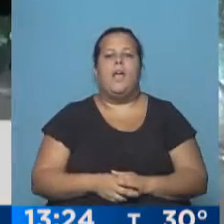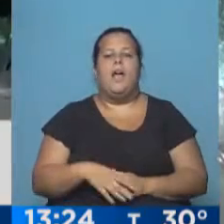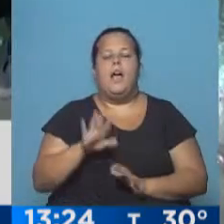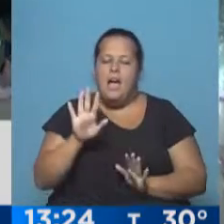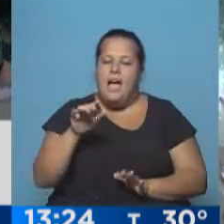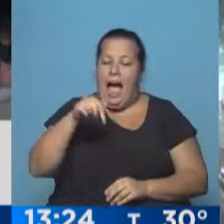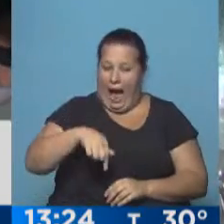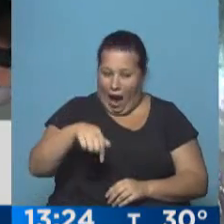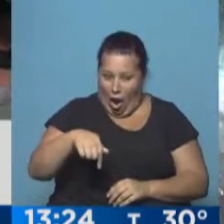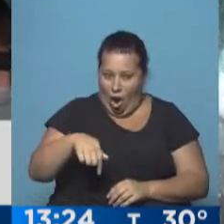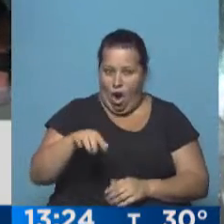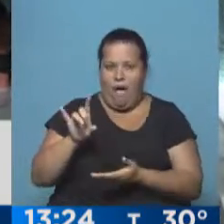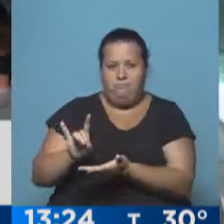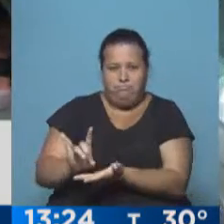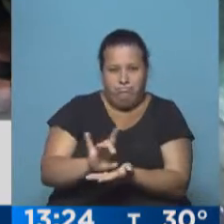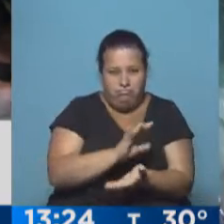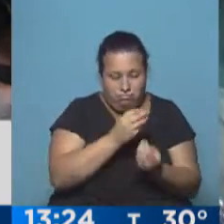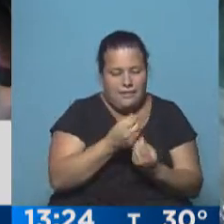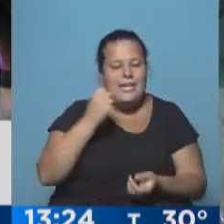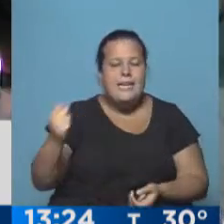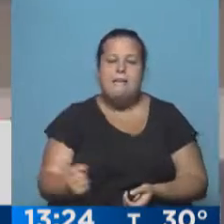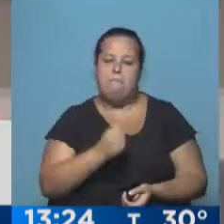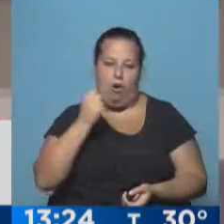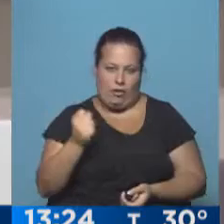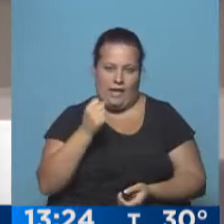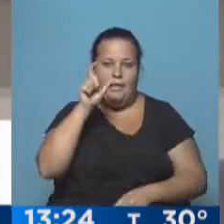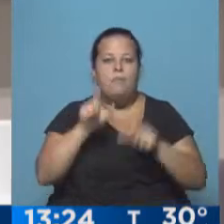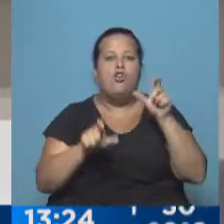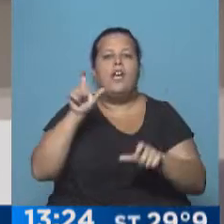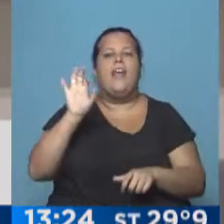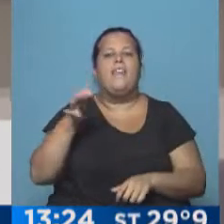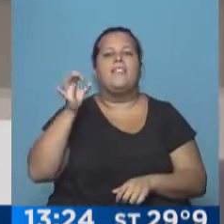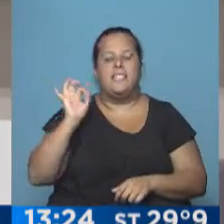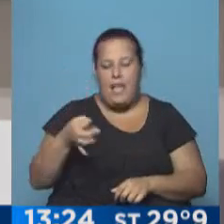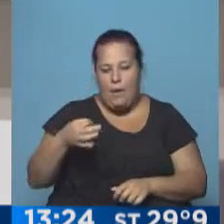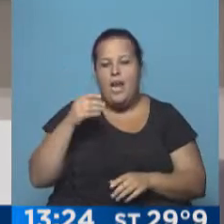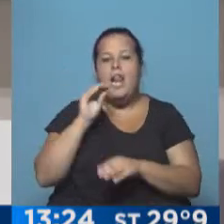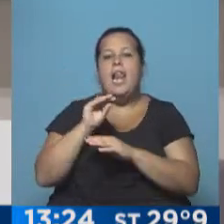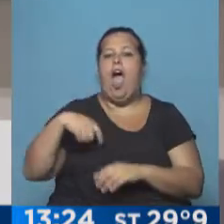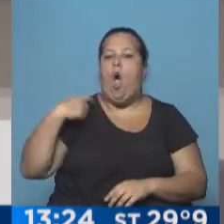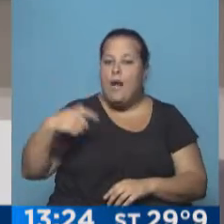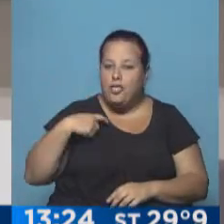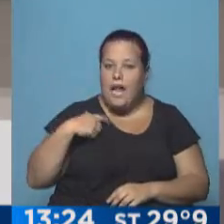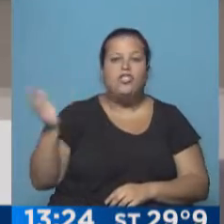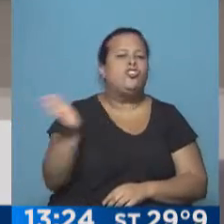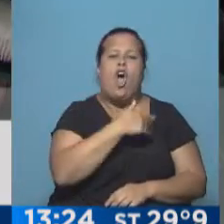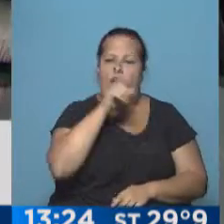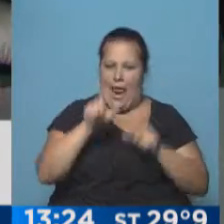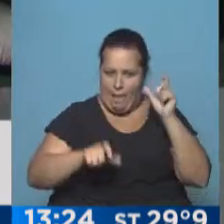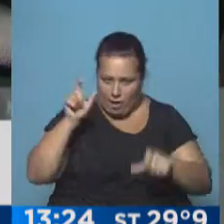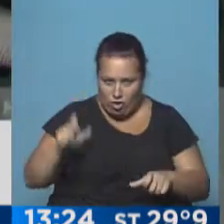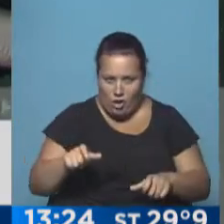Agus, en este momento de despidos masivos es importante que la gente sepa que la cobertura de las obras sociales, para todas las personas,